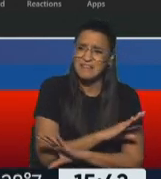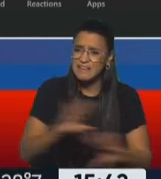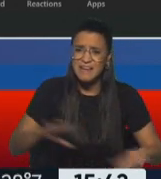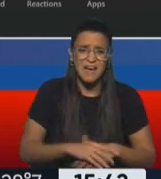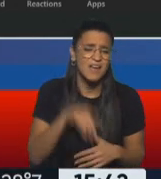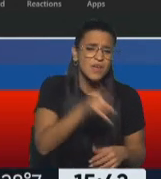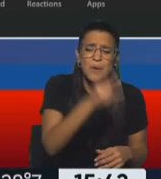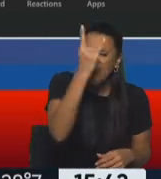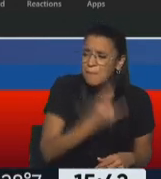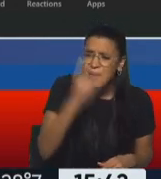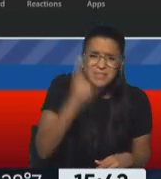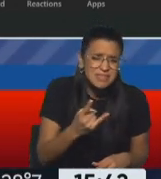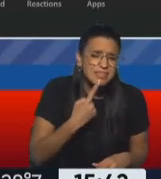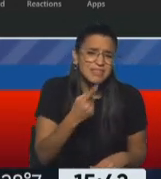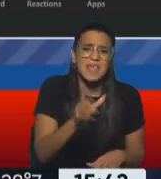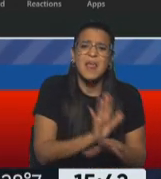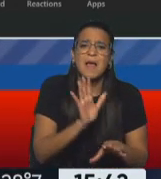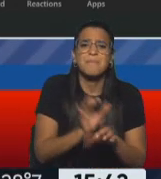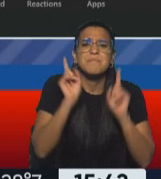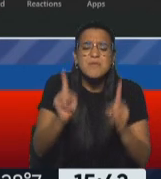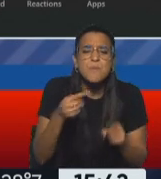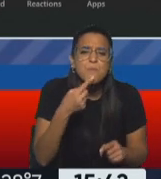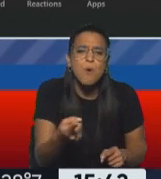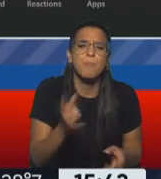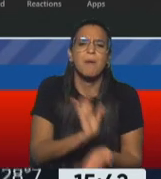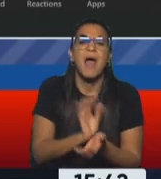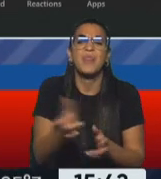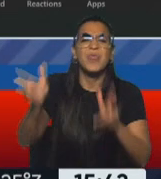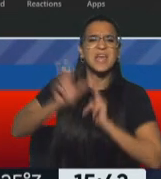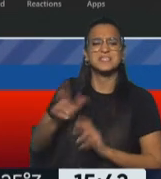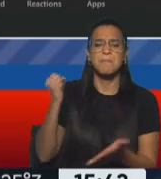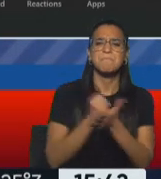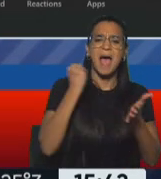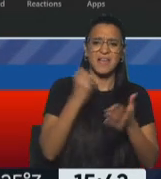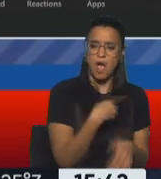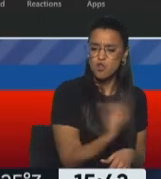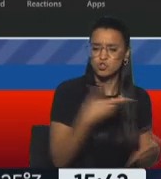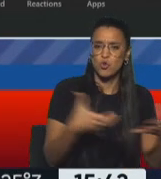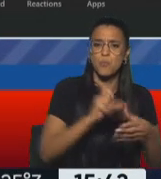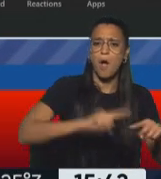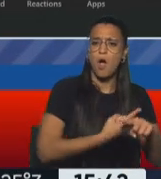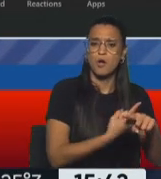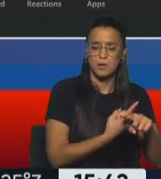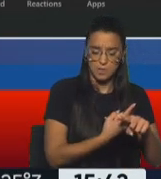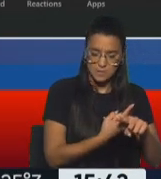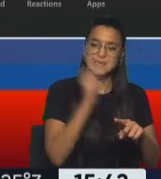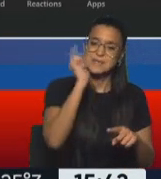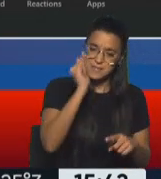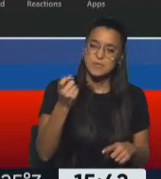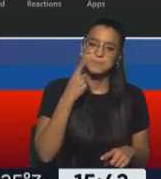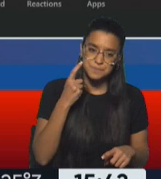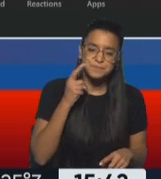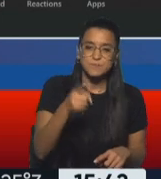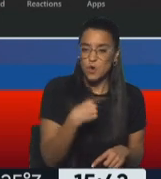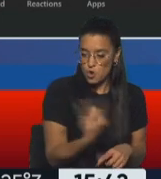digamos, utiliza la derecha para desacreditarnos y estigmatizarnos. Sí, conocemos, Rocío, creo